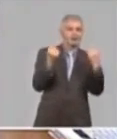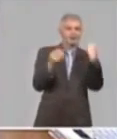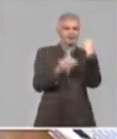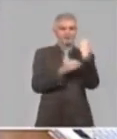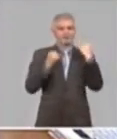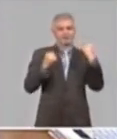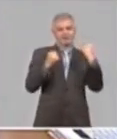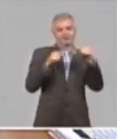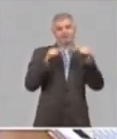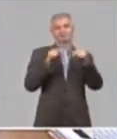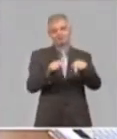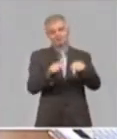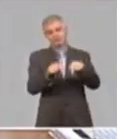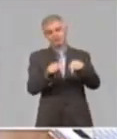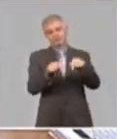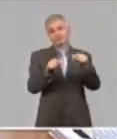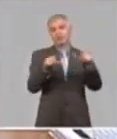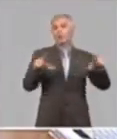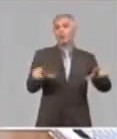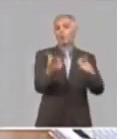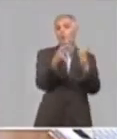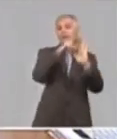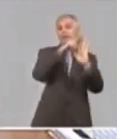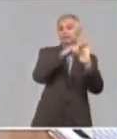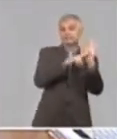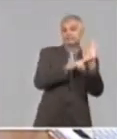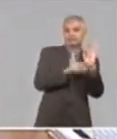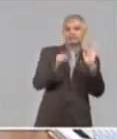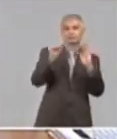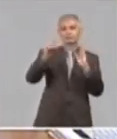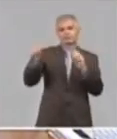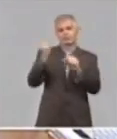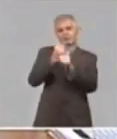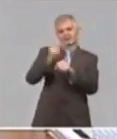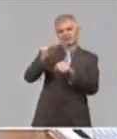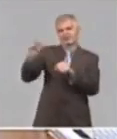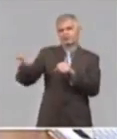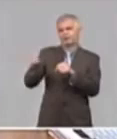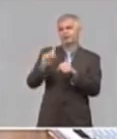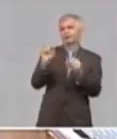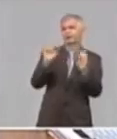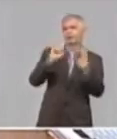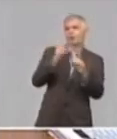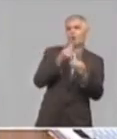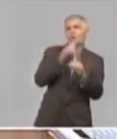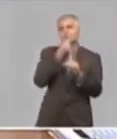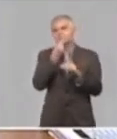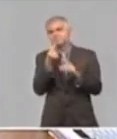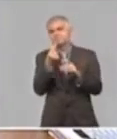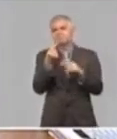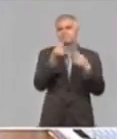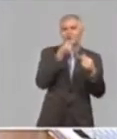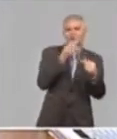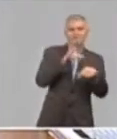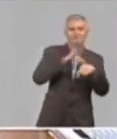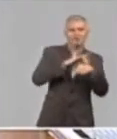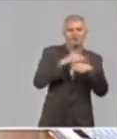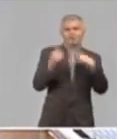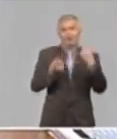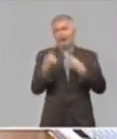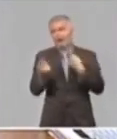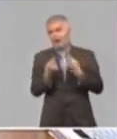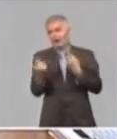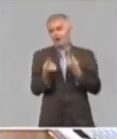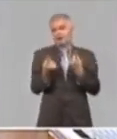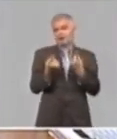que ustedes saben que no sean fuerzas, o sea, obreros que tengan riesgo en el proceso de producción o que